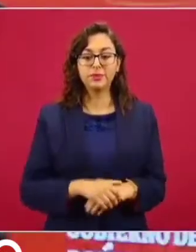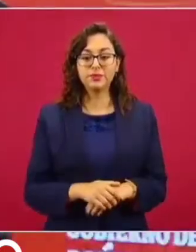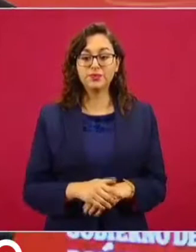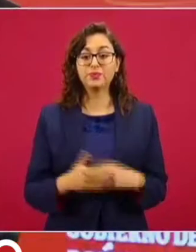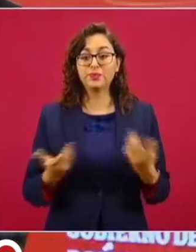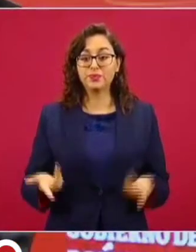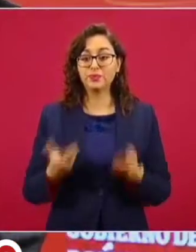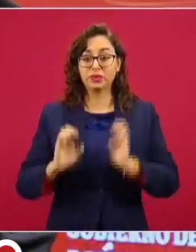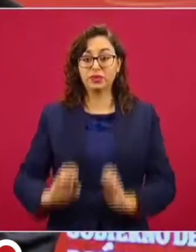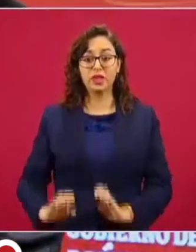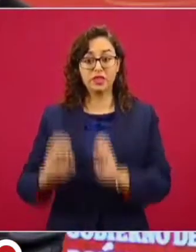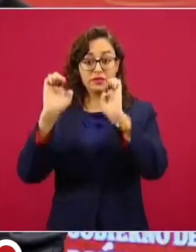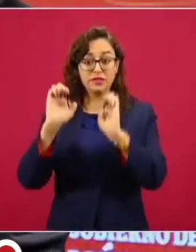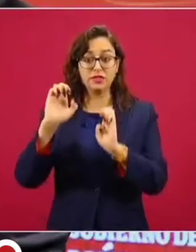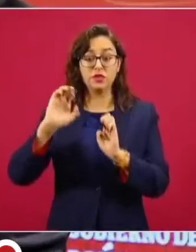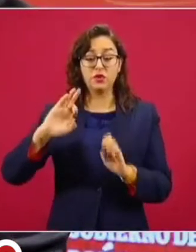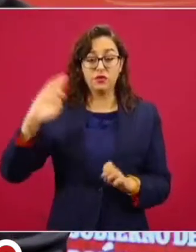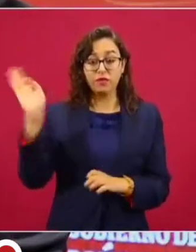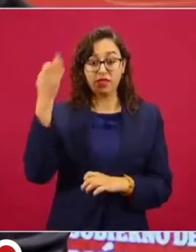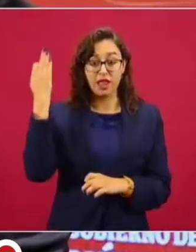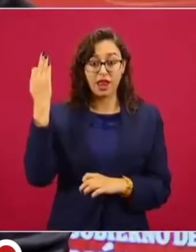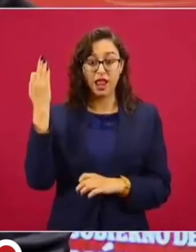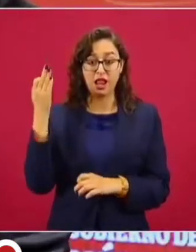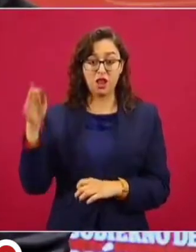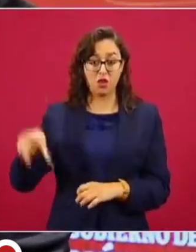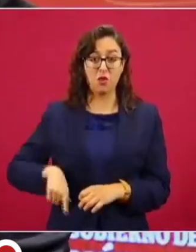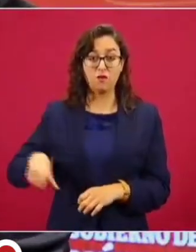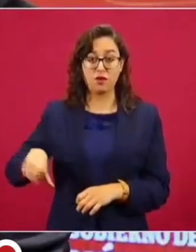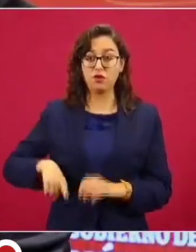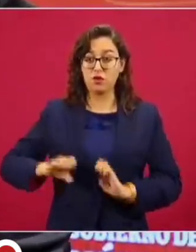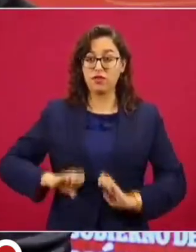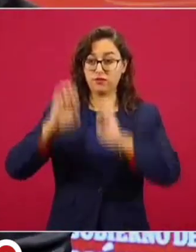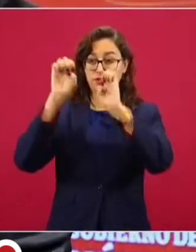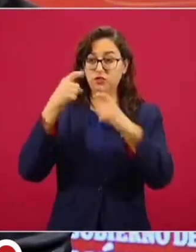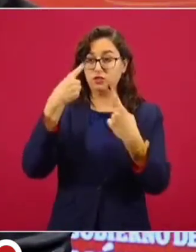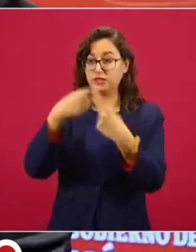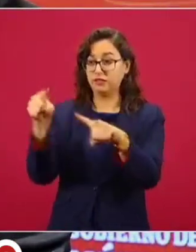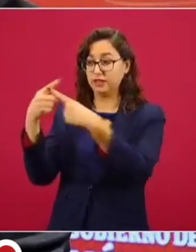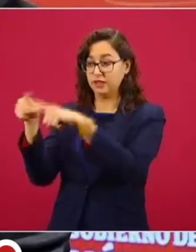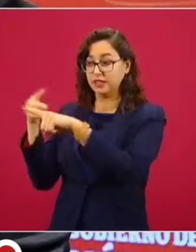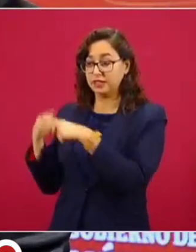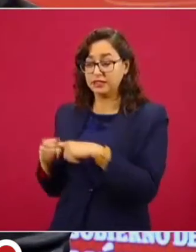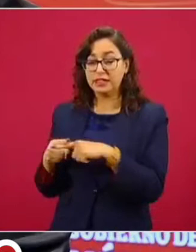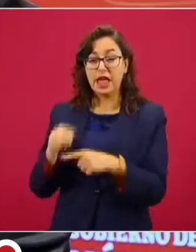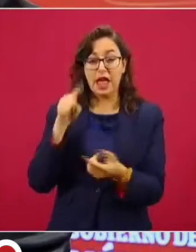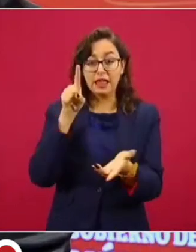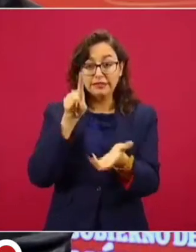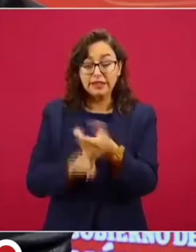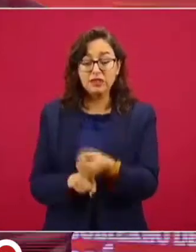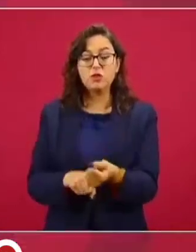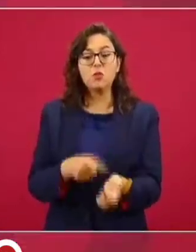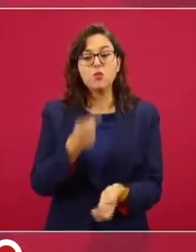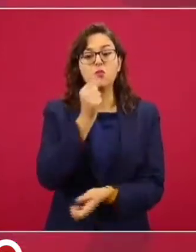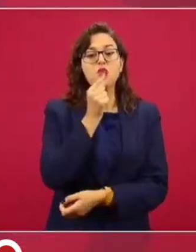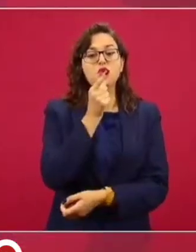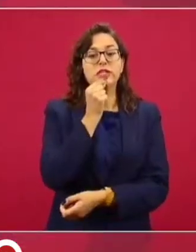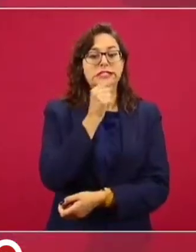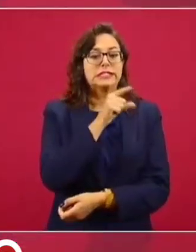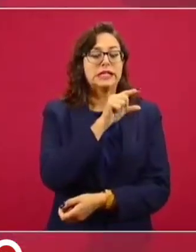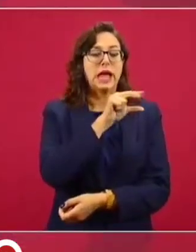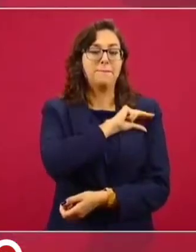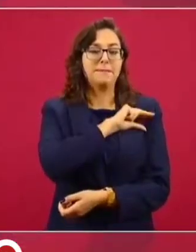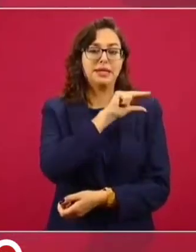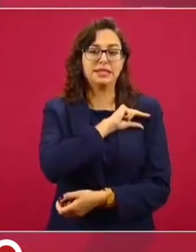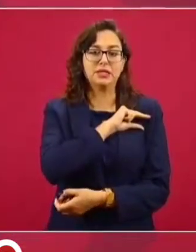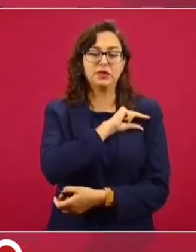privadas que se contrataban para